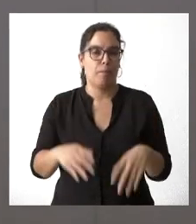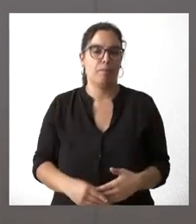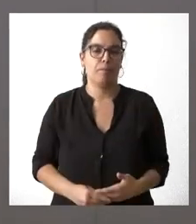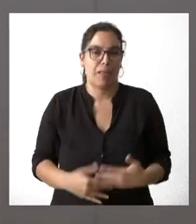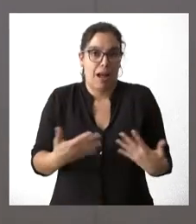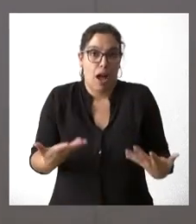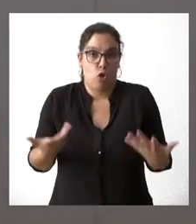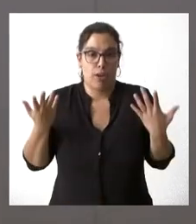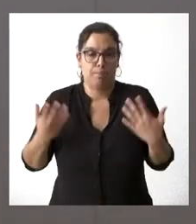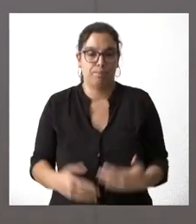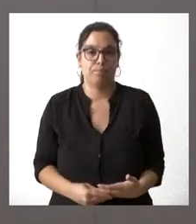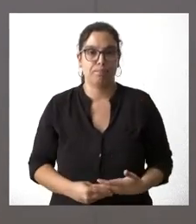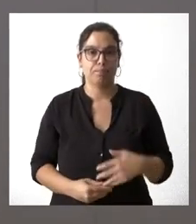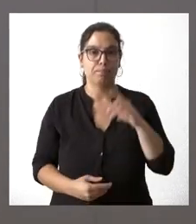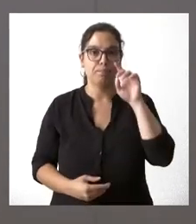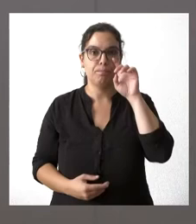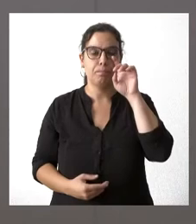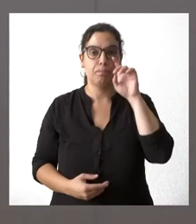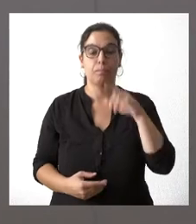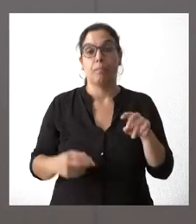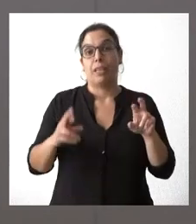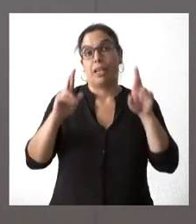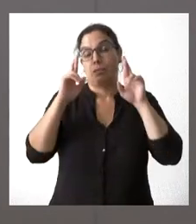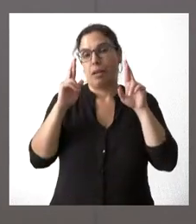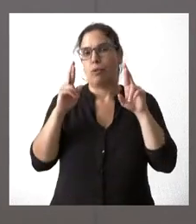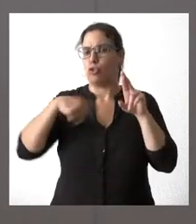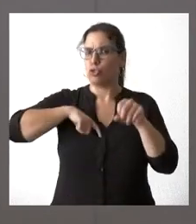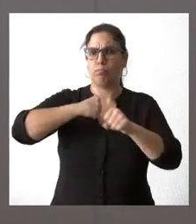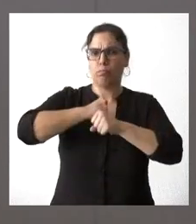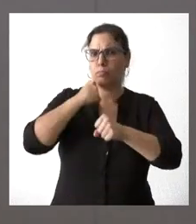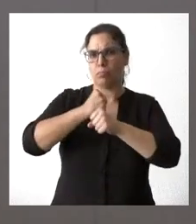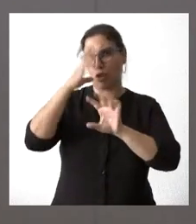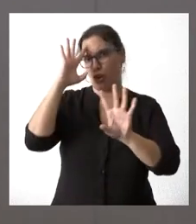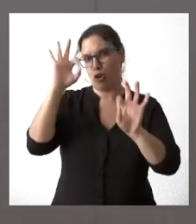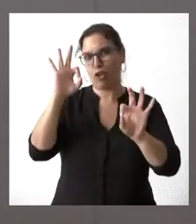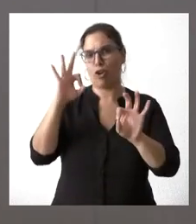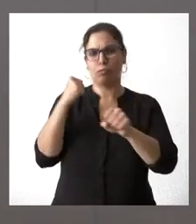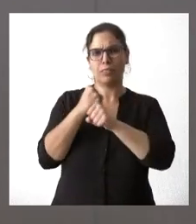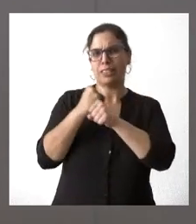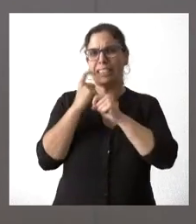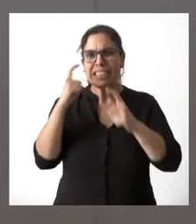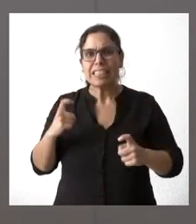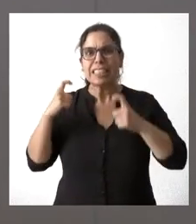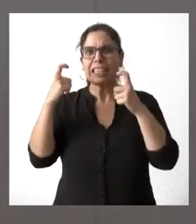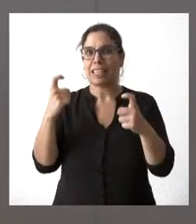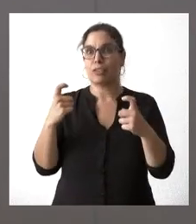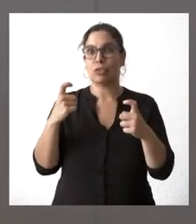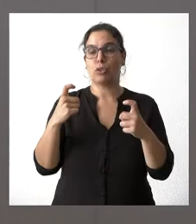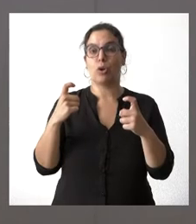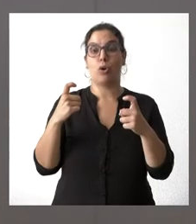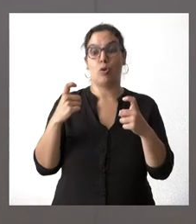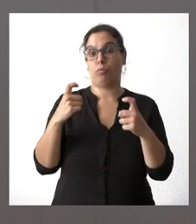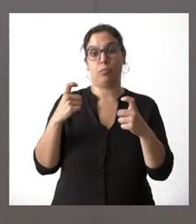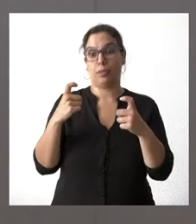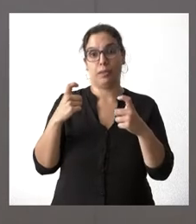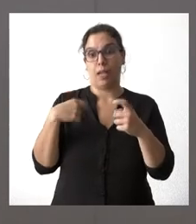este momento. Esperamos y vamos a trabajar intensamente, lógicamente, para que lo que hoy está sin llamas, pues podamos